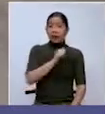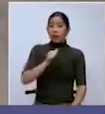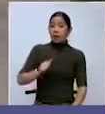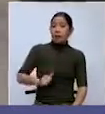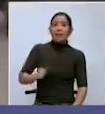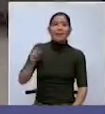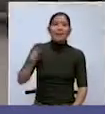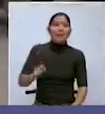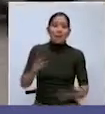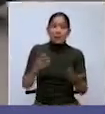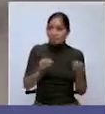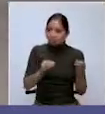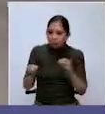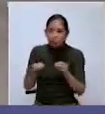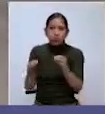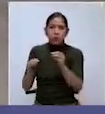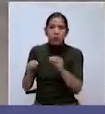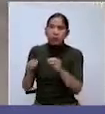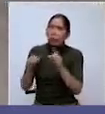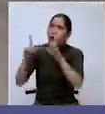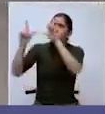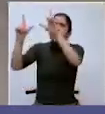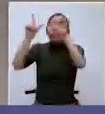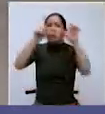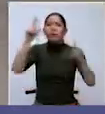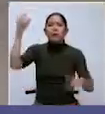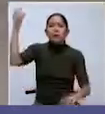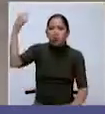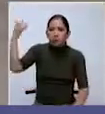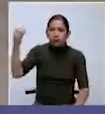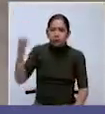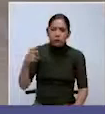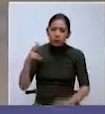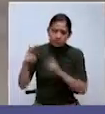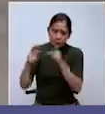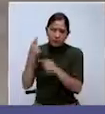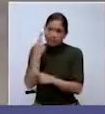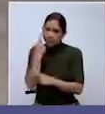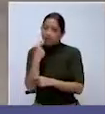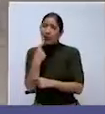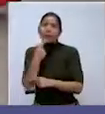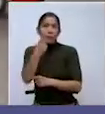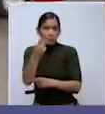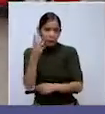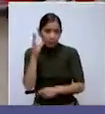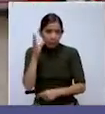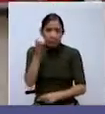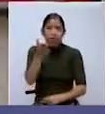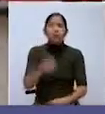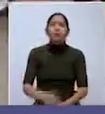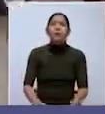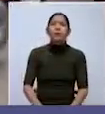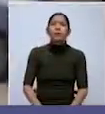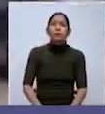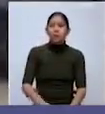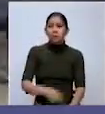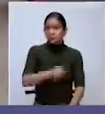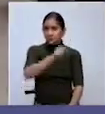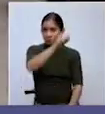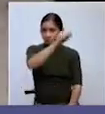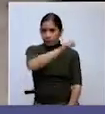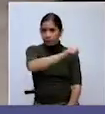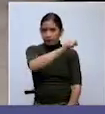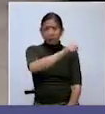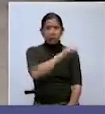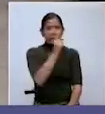semáforo. Por lo menos así la gente lo ha reflejado desde este punto de la ciudad de Lorena. Claro, Miguel, estamos observando en